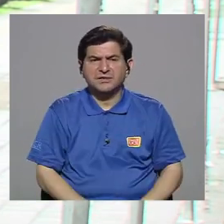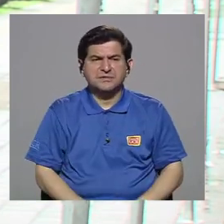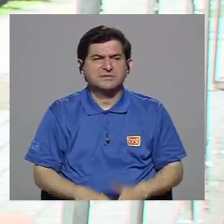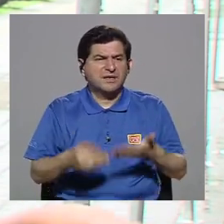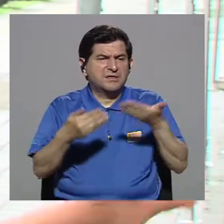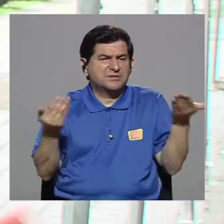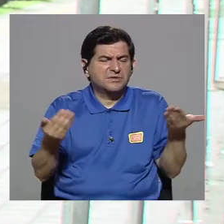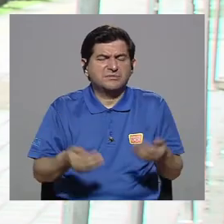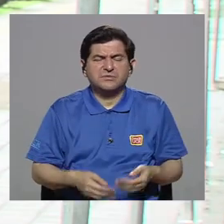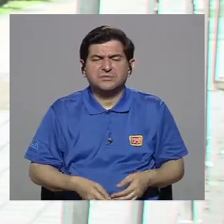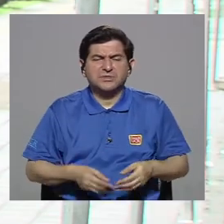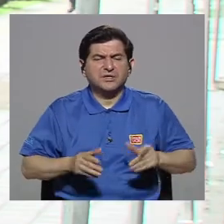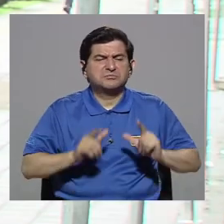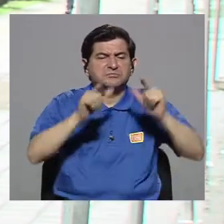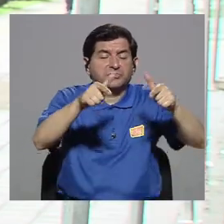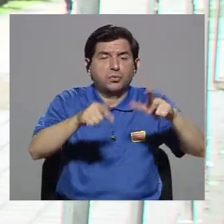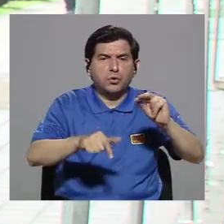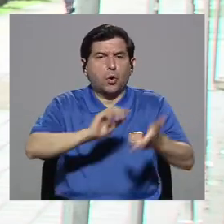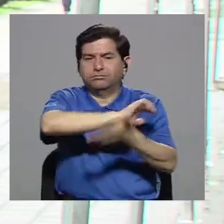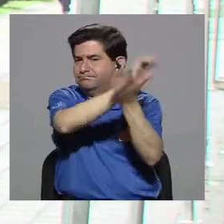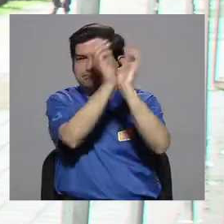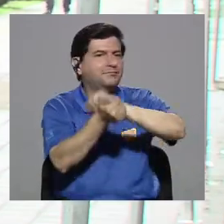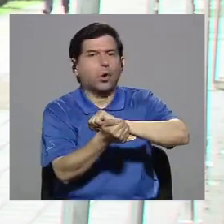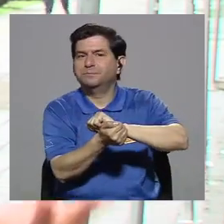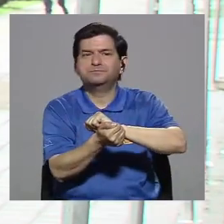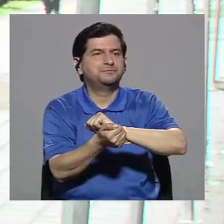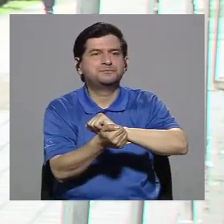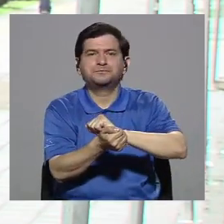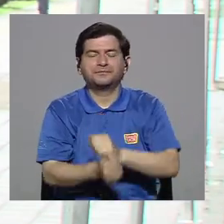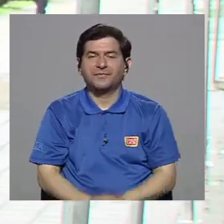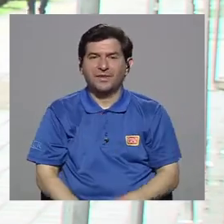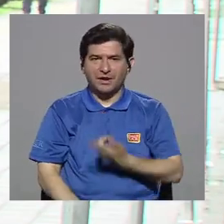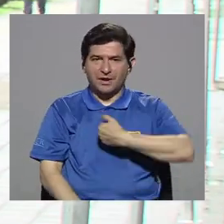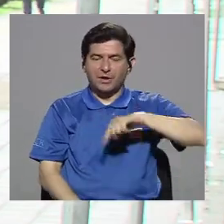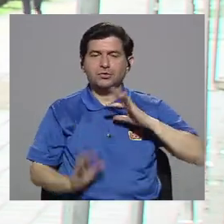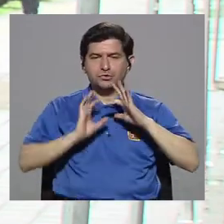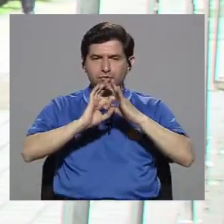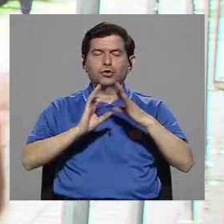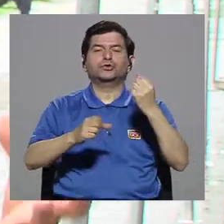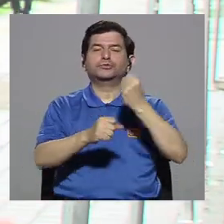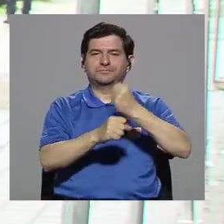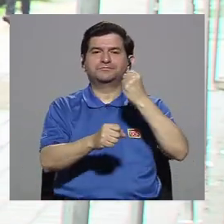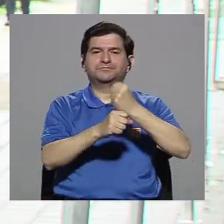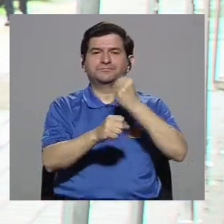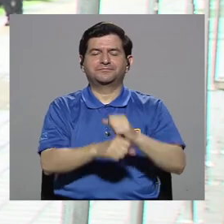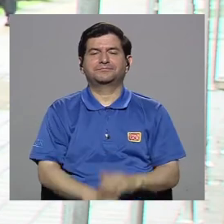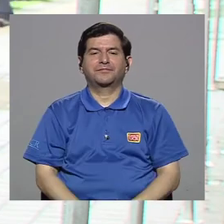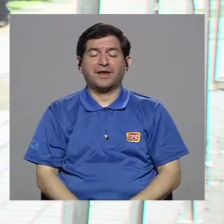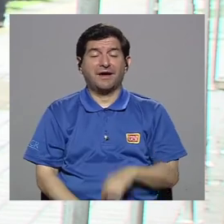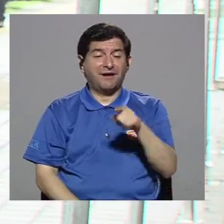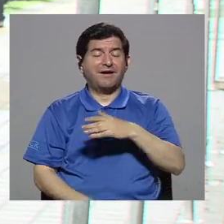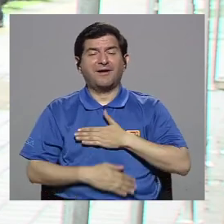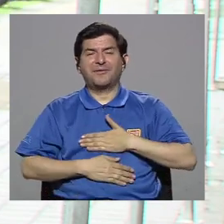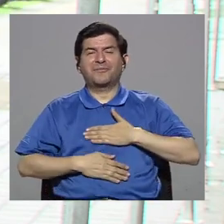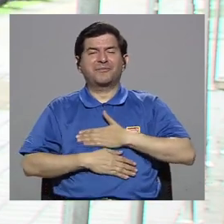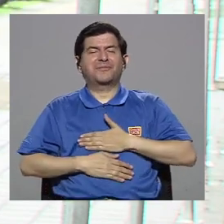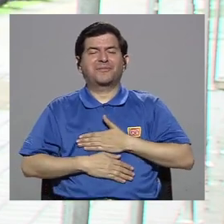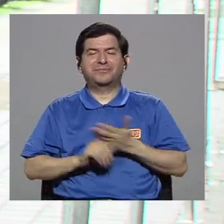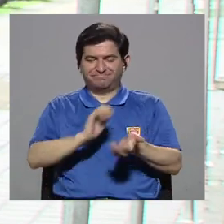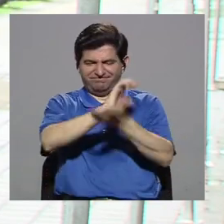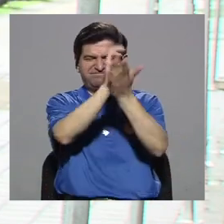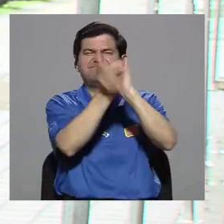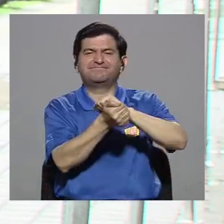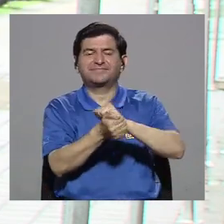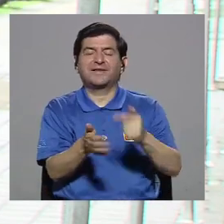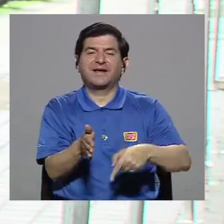usaban para dejar, ¿verdad?, los desechos. Y cambió, ¿verdad?, se transformó y lo hicimos en conjunto. Entonces,